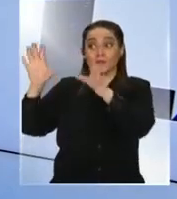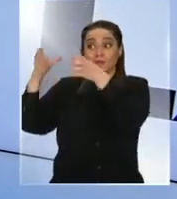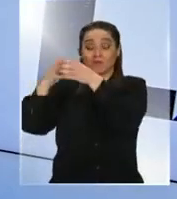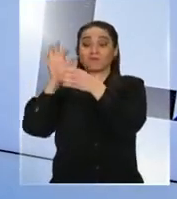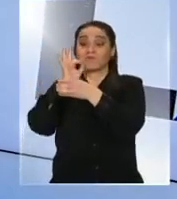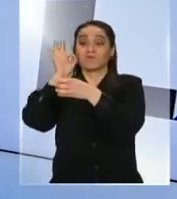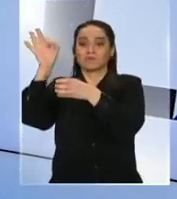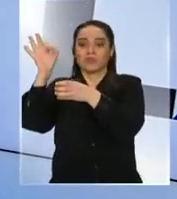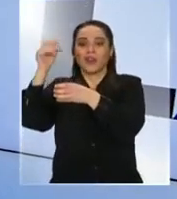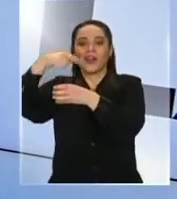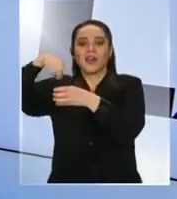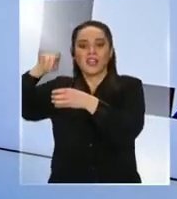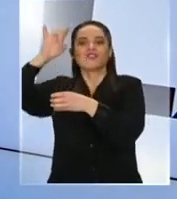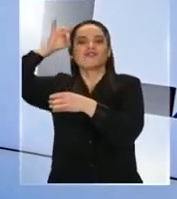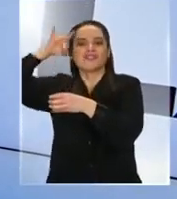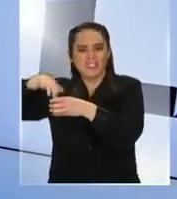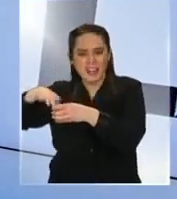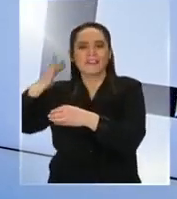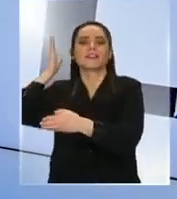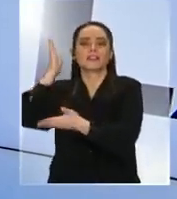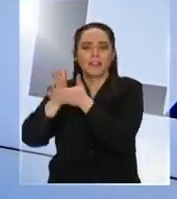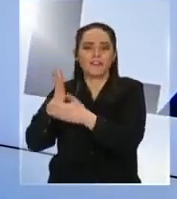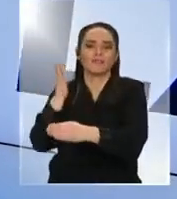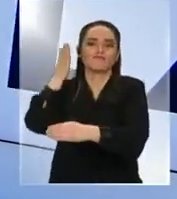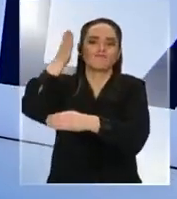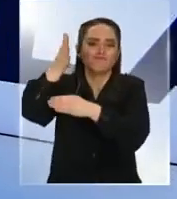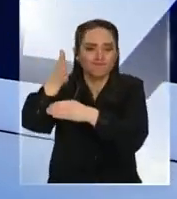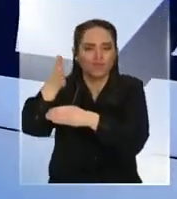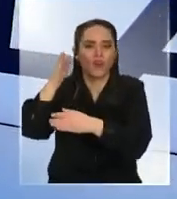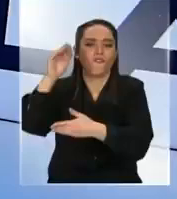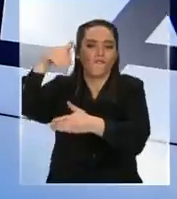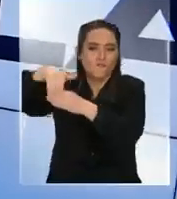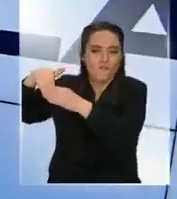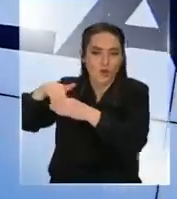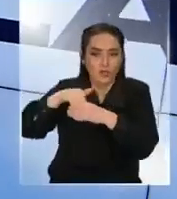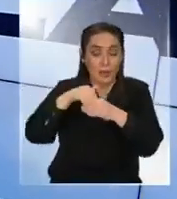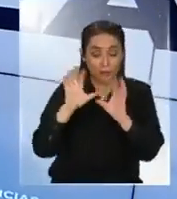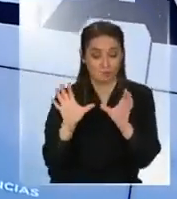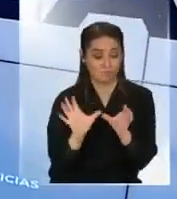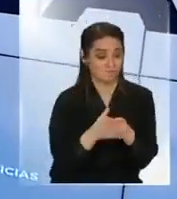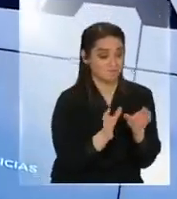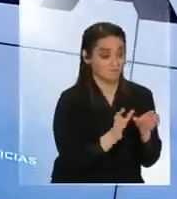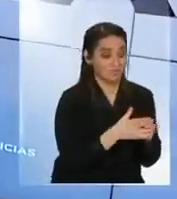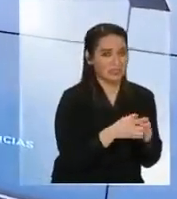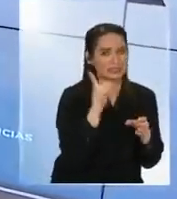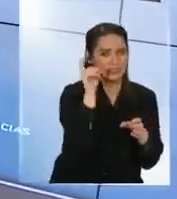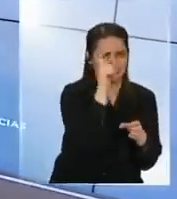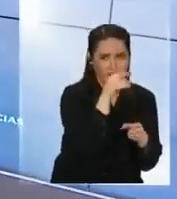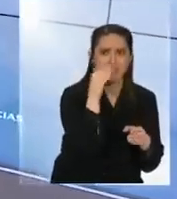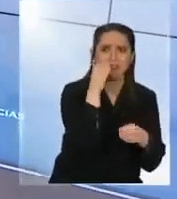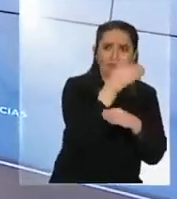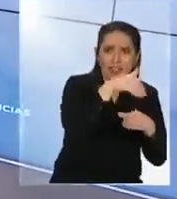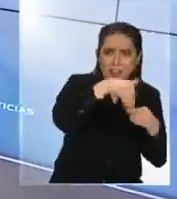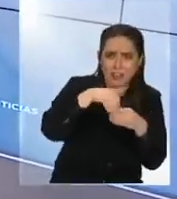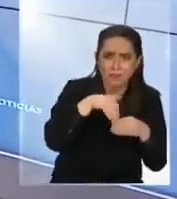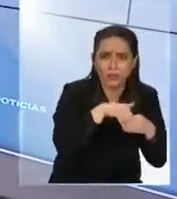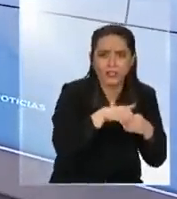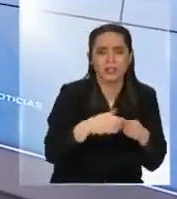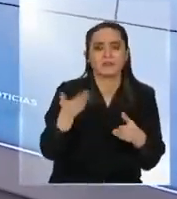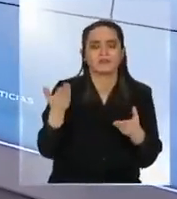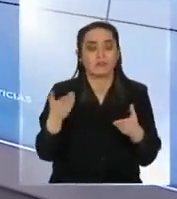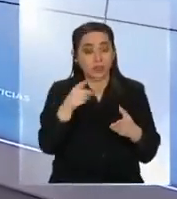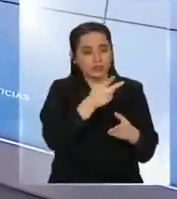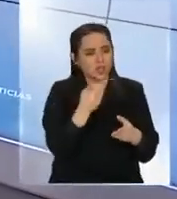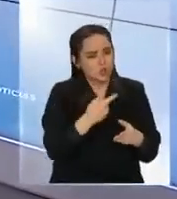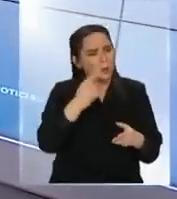privilegios nos cuesta que la gente de los sectores populares se imagine el Chile con derechos para todos y todas se imagine el Chile con